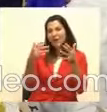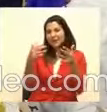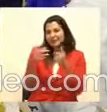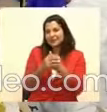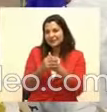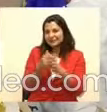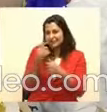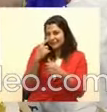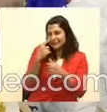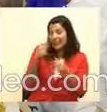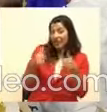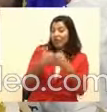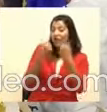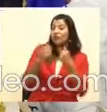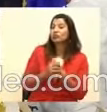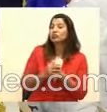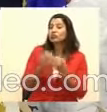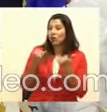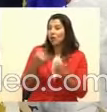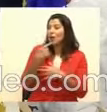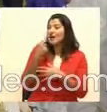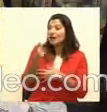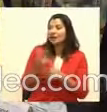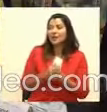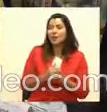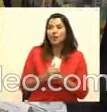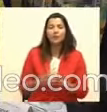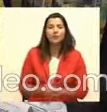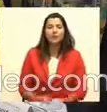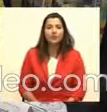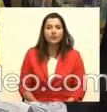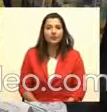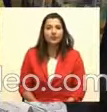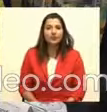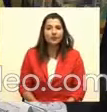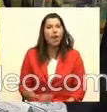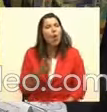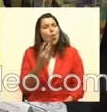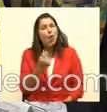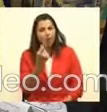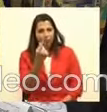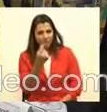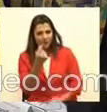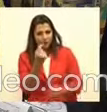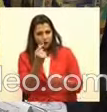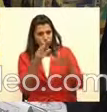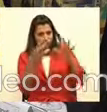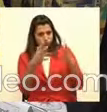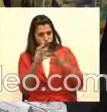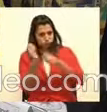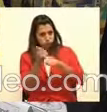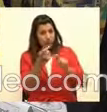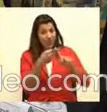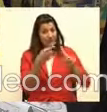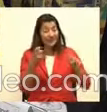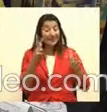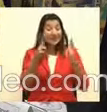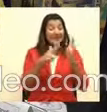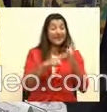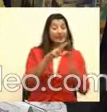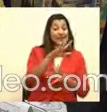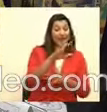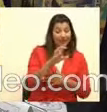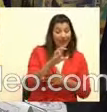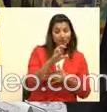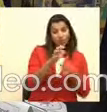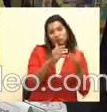no, es más, pero ya que me estoy embarcando, dígame una cosa, ¿y cuánto cuestan las piñatas? Bueno, van desde los 3,500 y